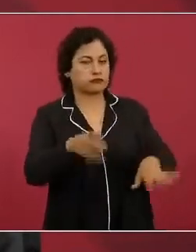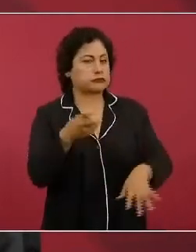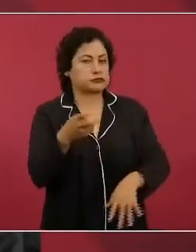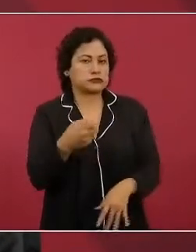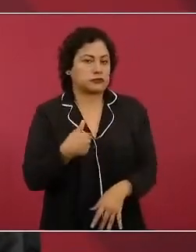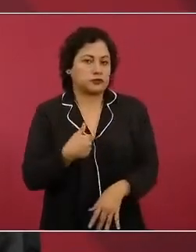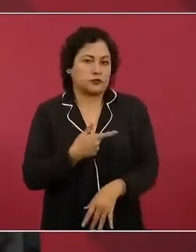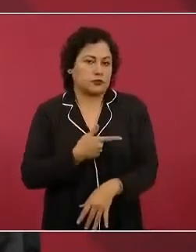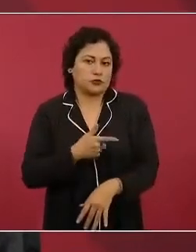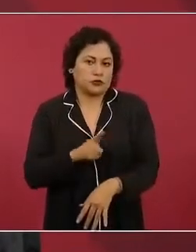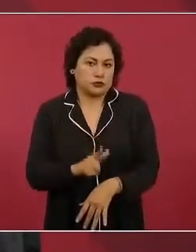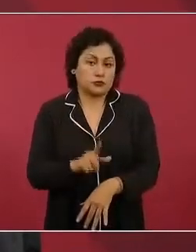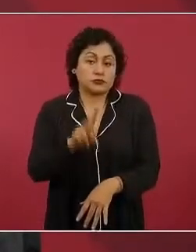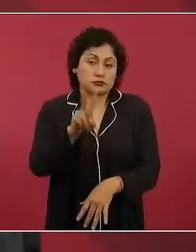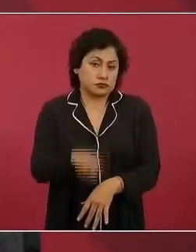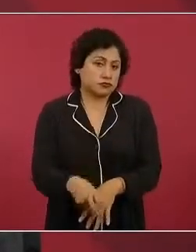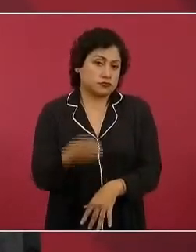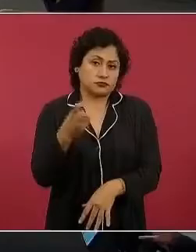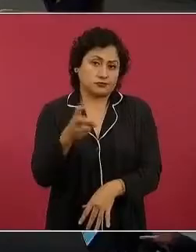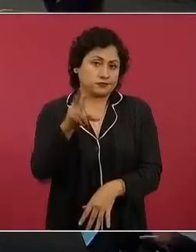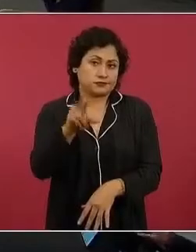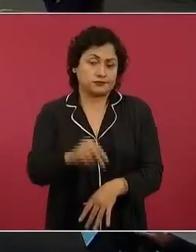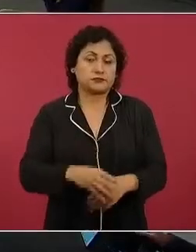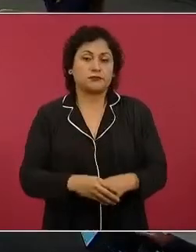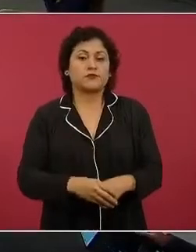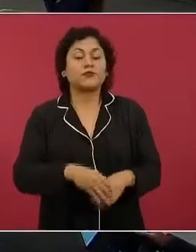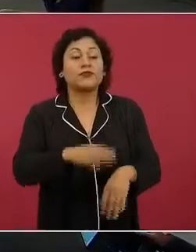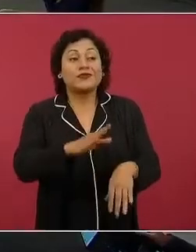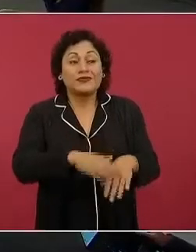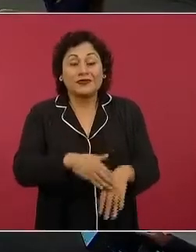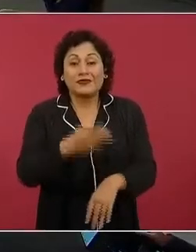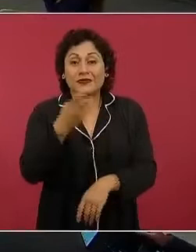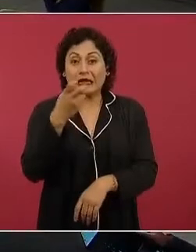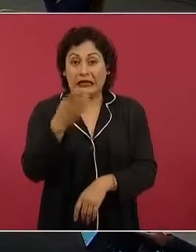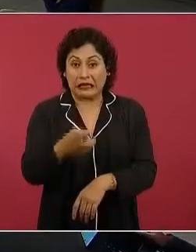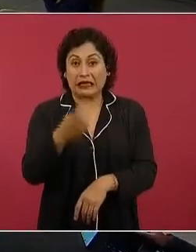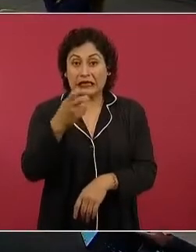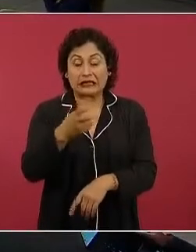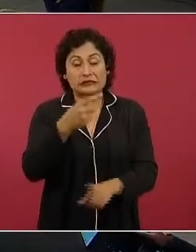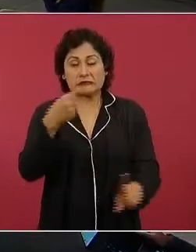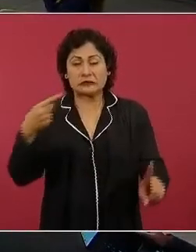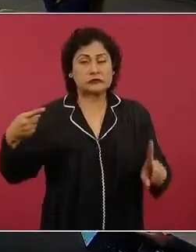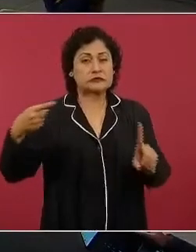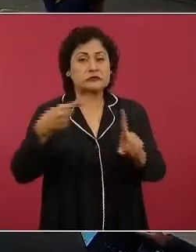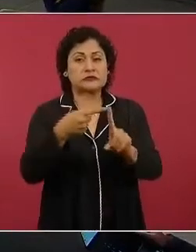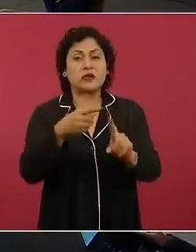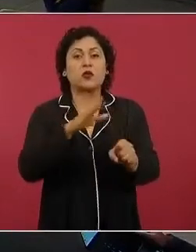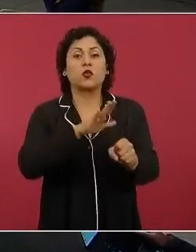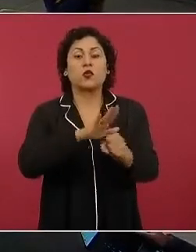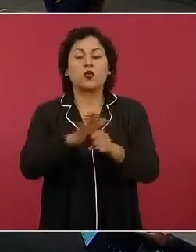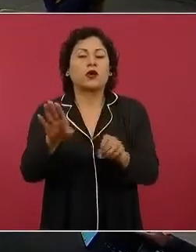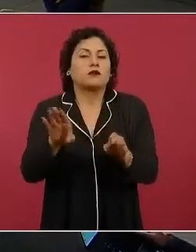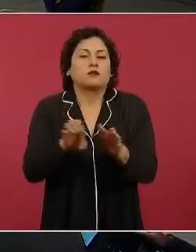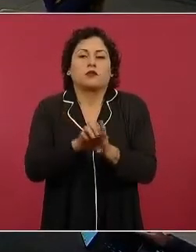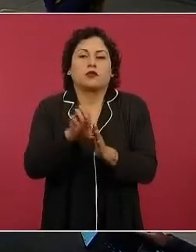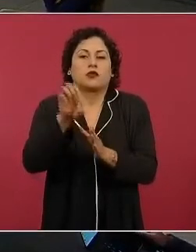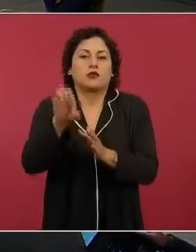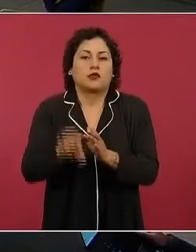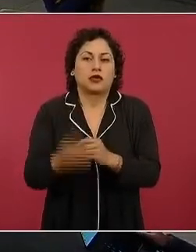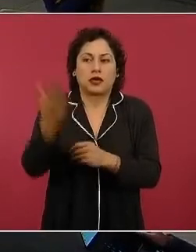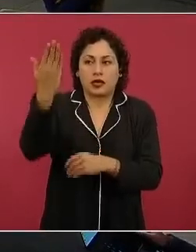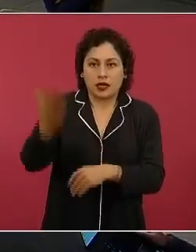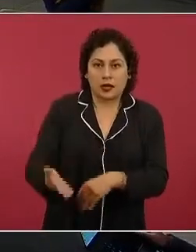Eso no. Pero, ¿tienen intención precisamente al no difuminar el rostro del